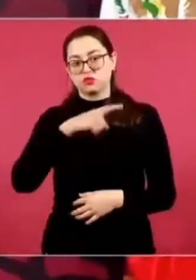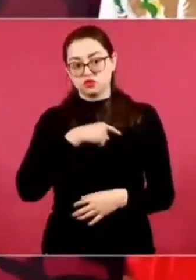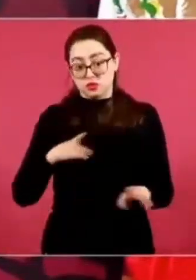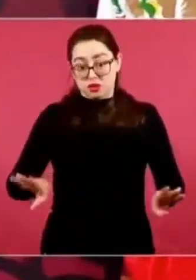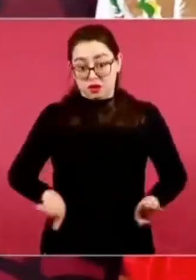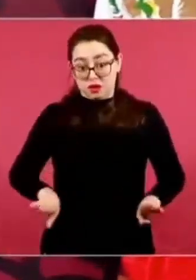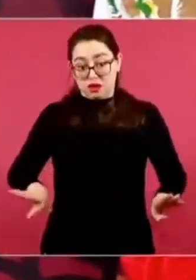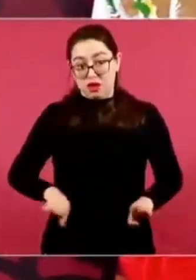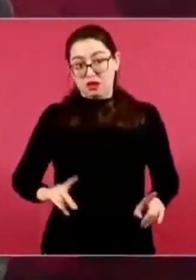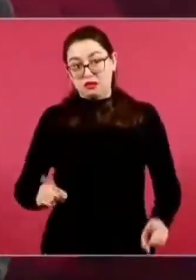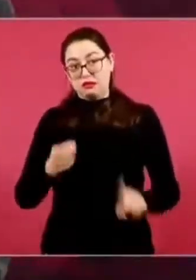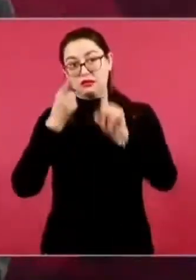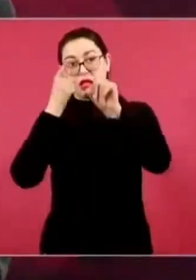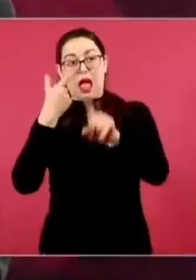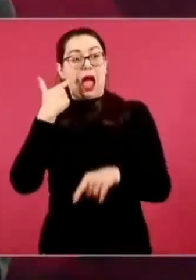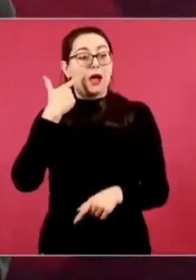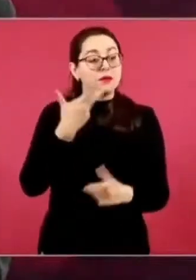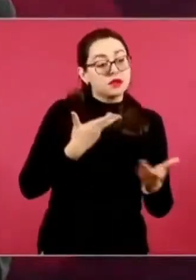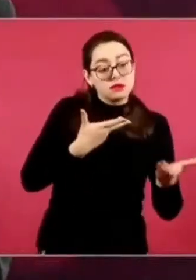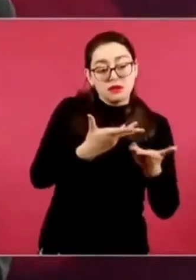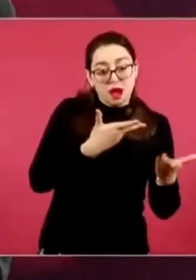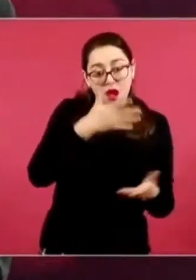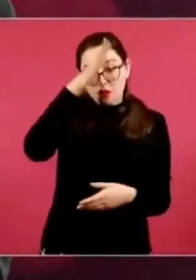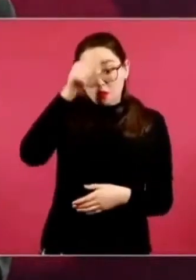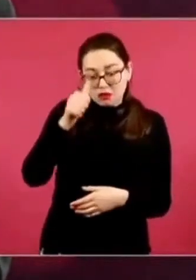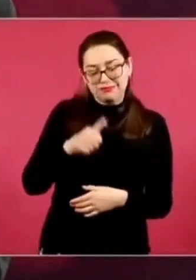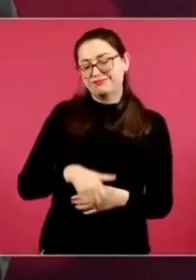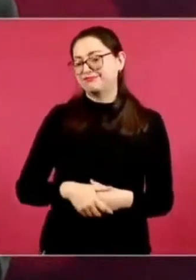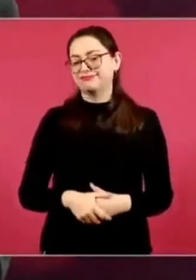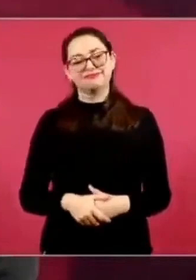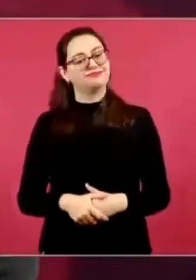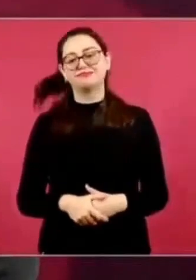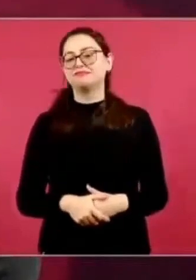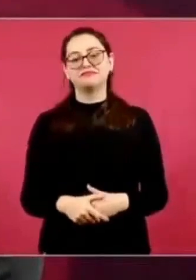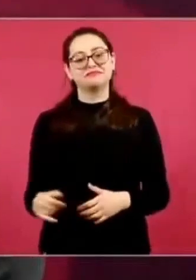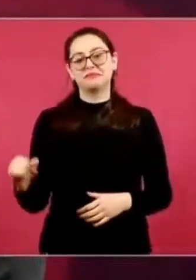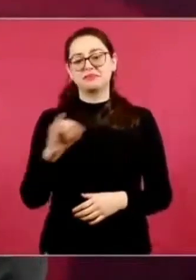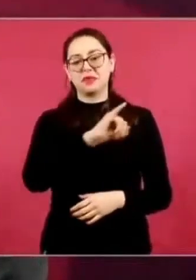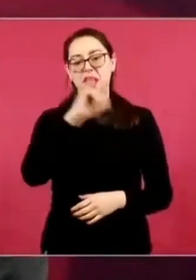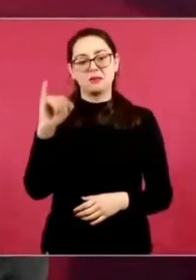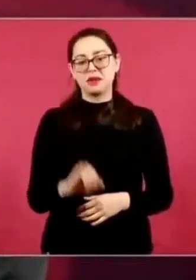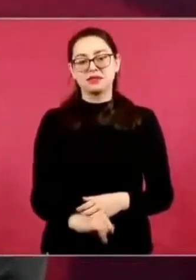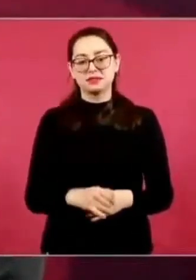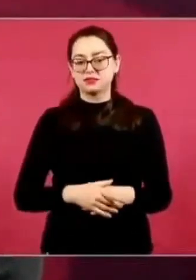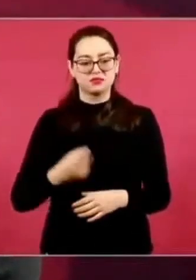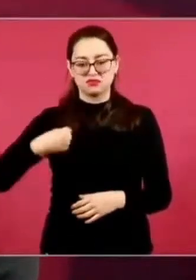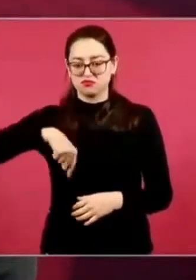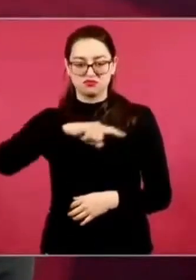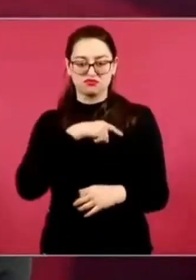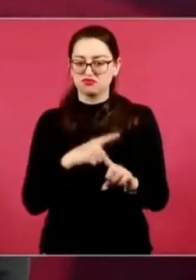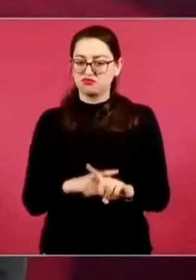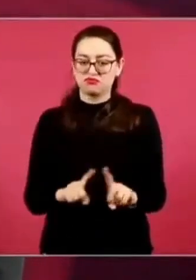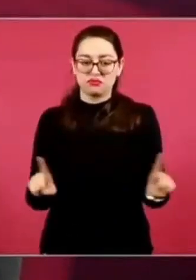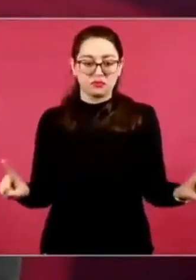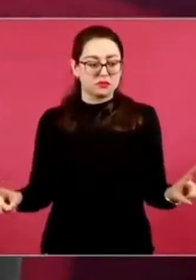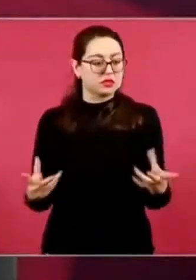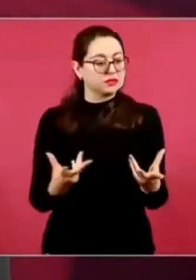nunca lo hemos hecho, no entramos en componenda con